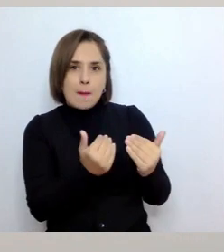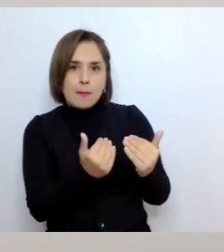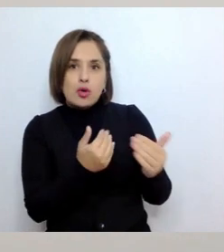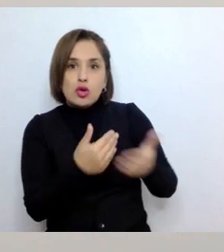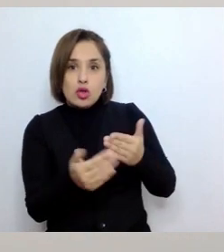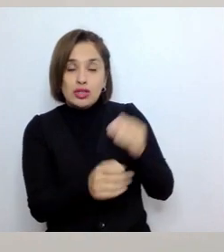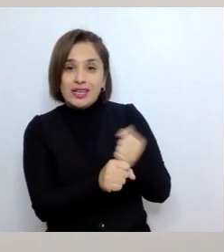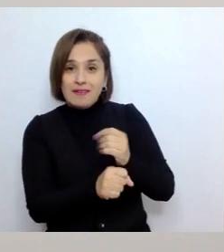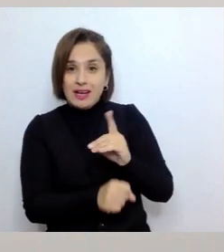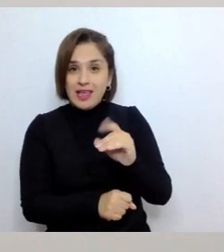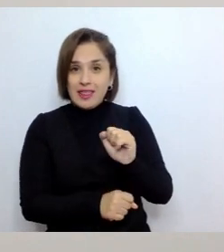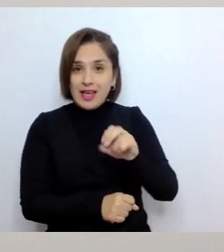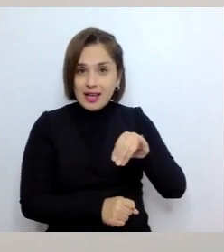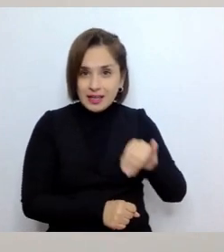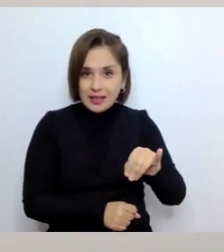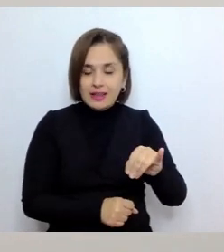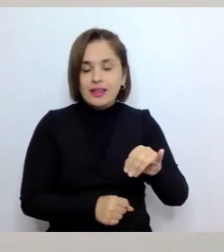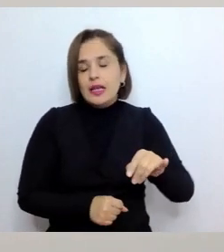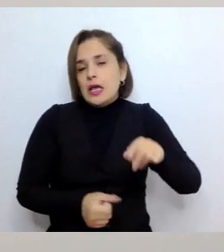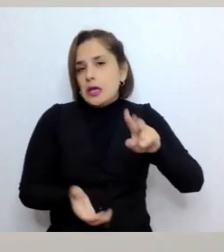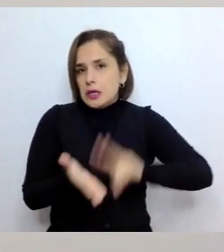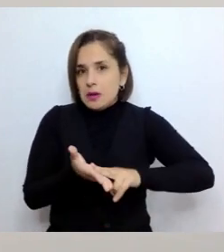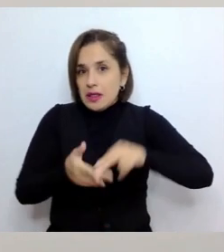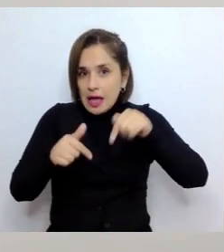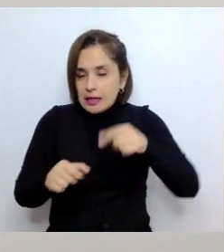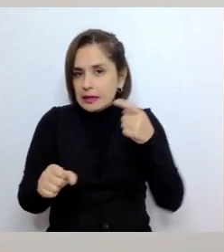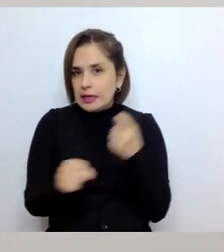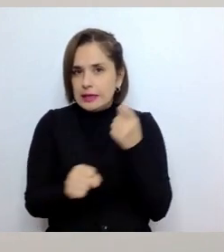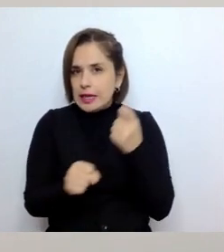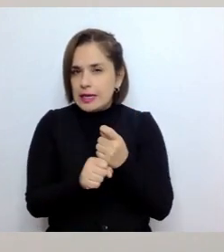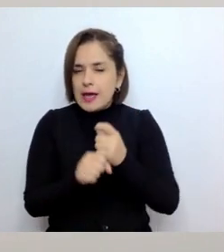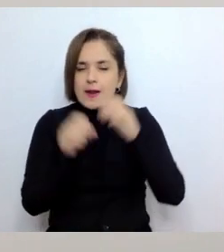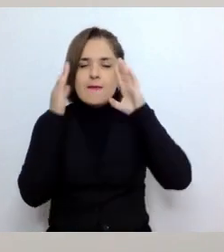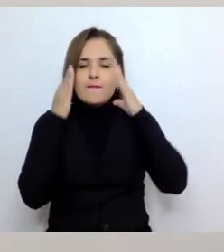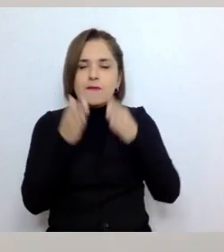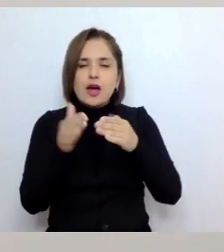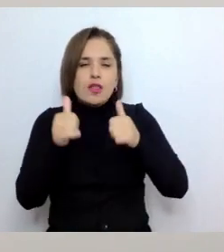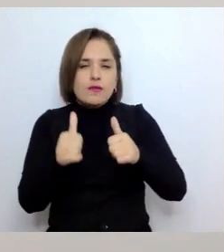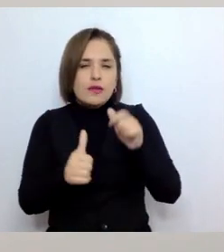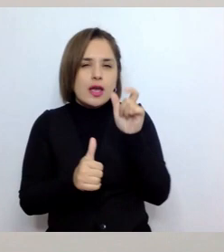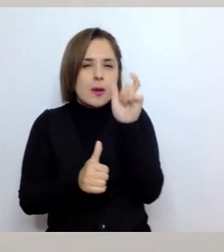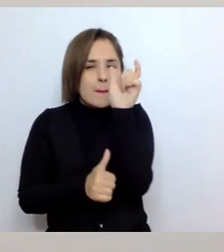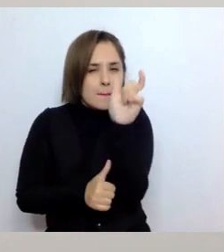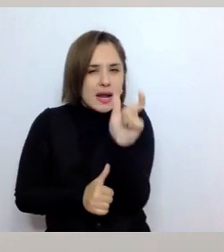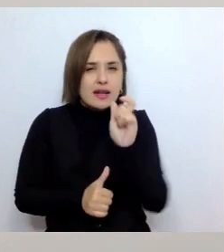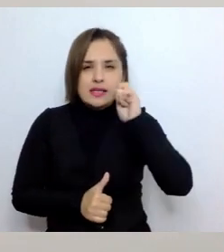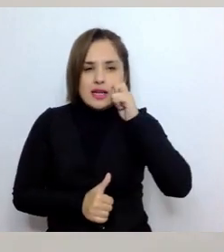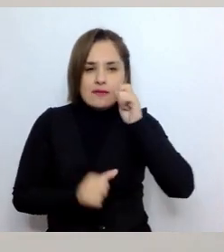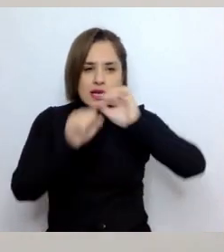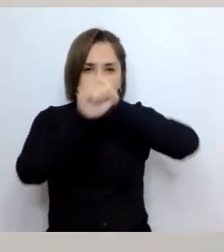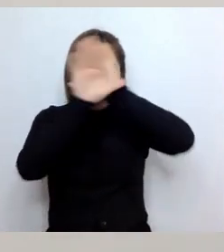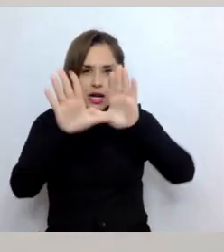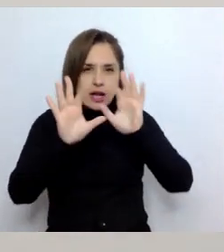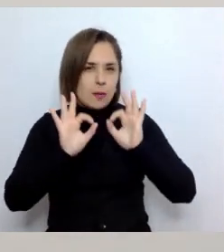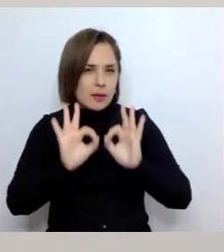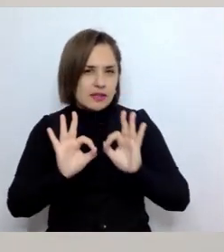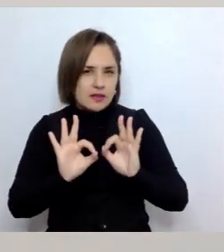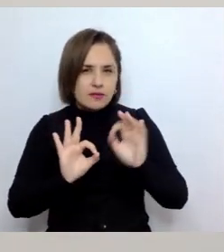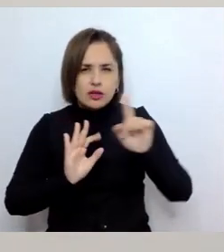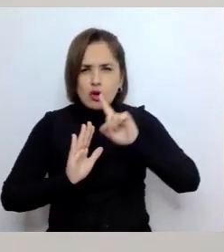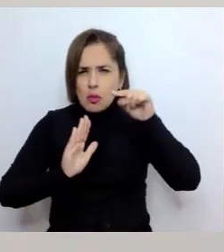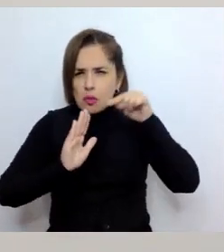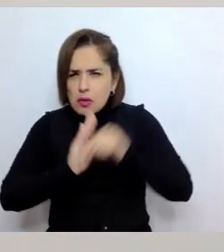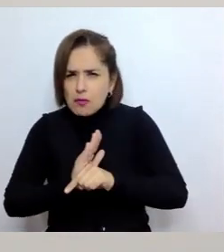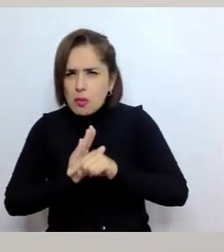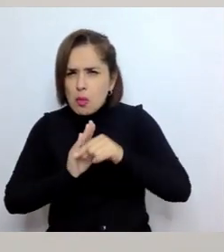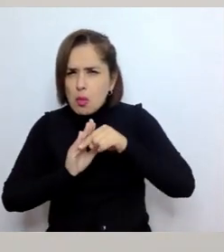del área de EO, a cual pertenece hoy día la Dani, y la verdad creo que este taller está muy bien enfocado con los conceptos súper claros y específicos,